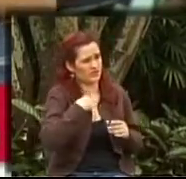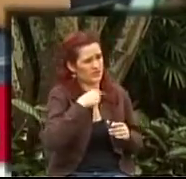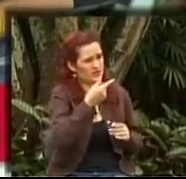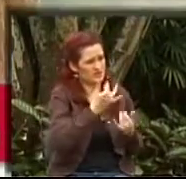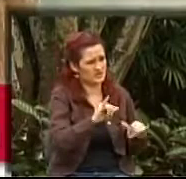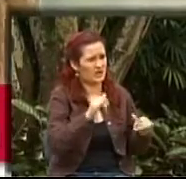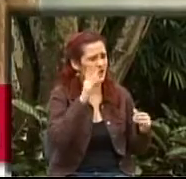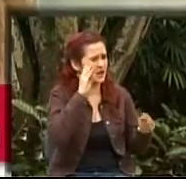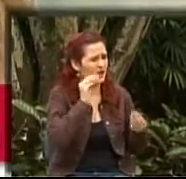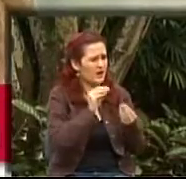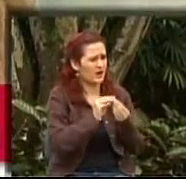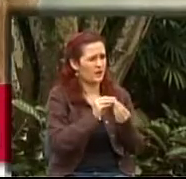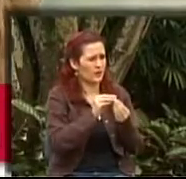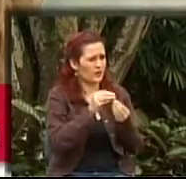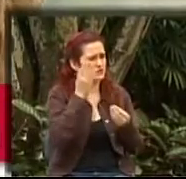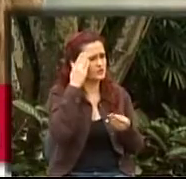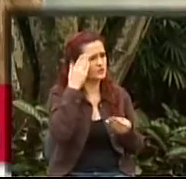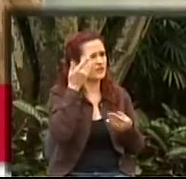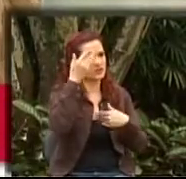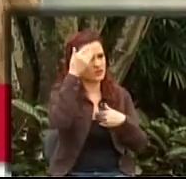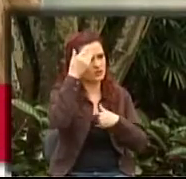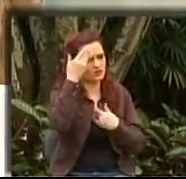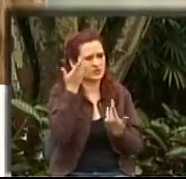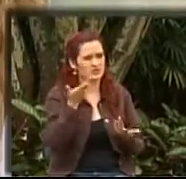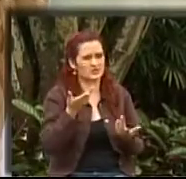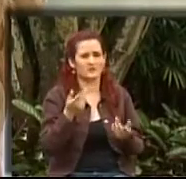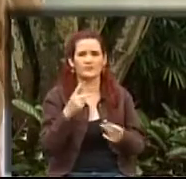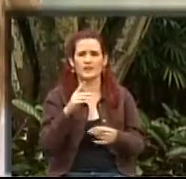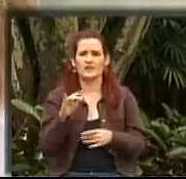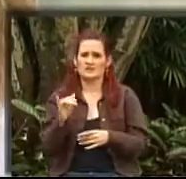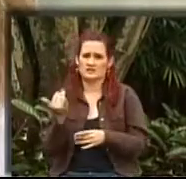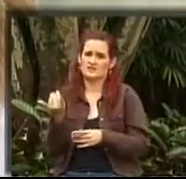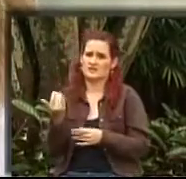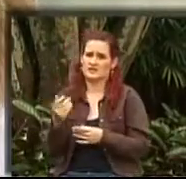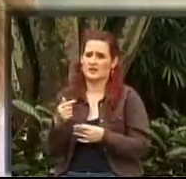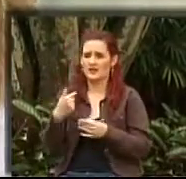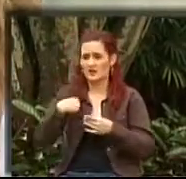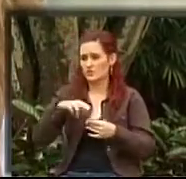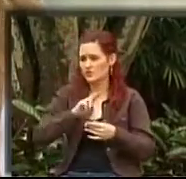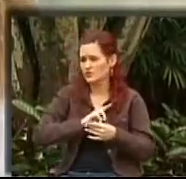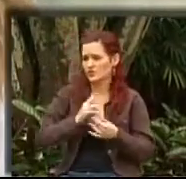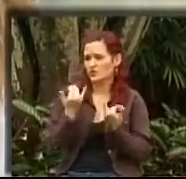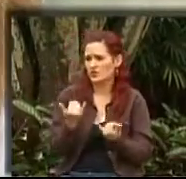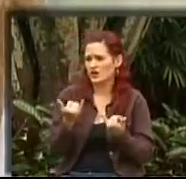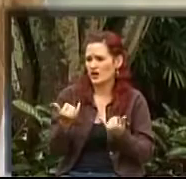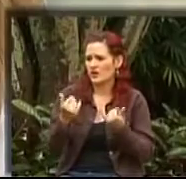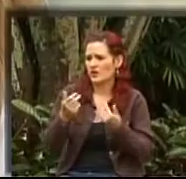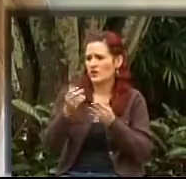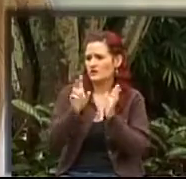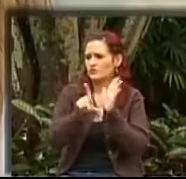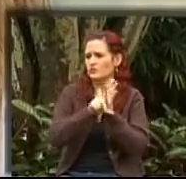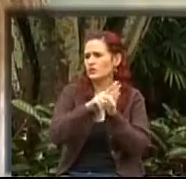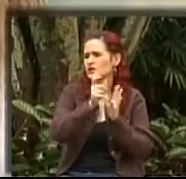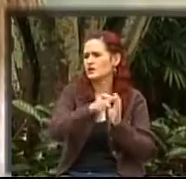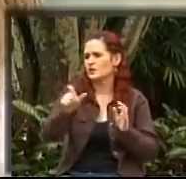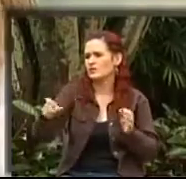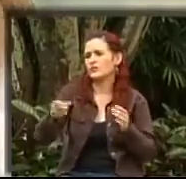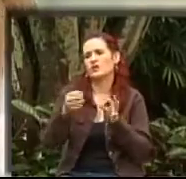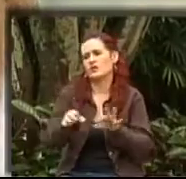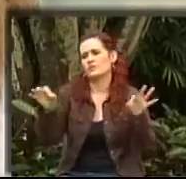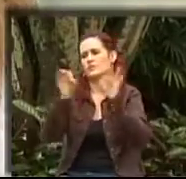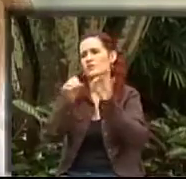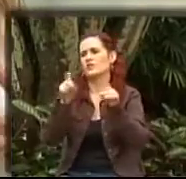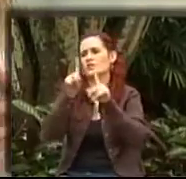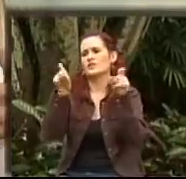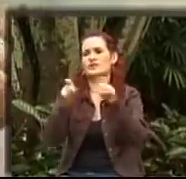y privado? Claro que sí. Una de las acciones que se desarrollan dentro de la política pública tiene que ver con toda la parte de accesibilidad. Y